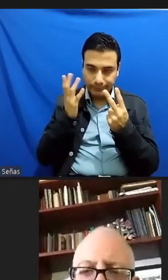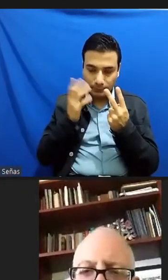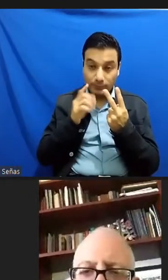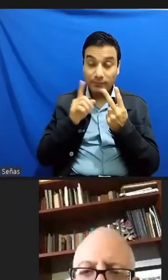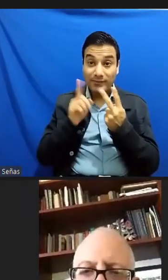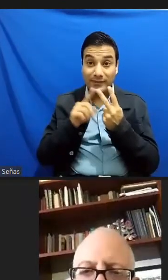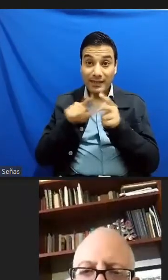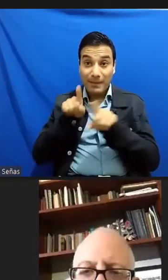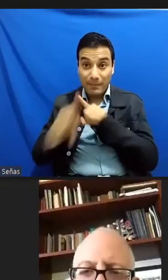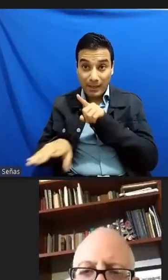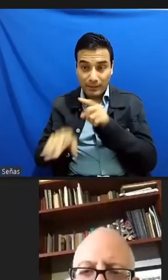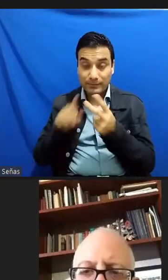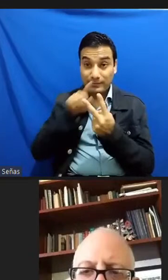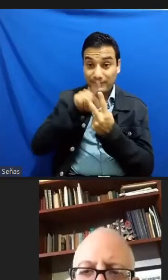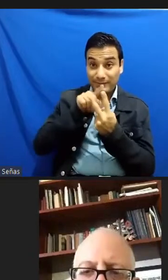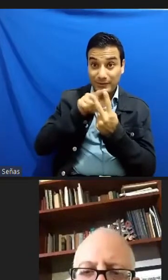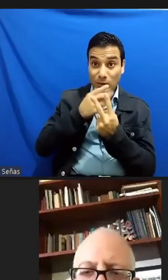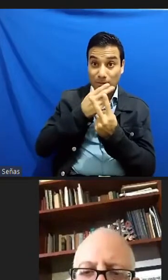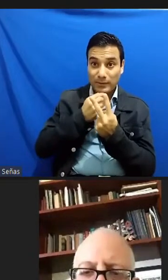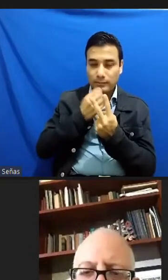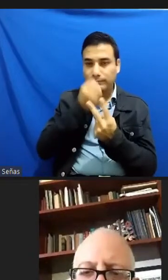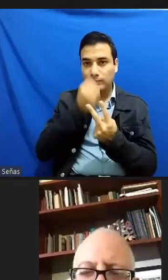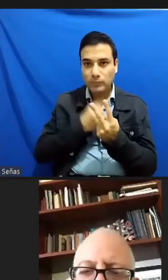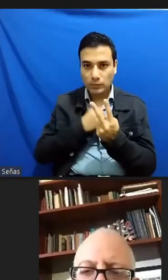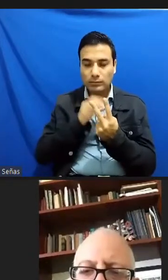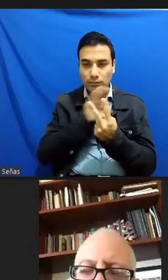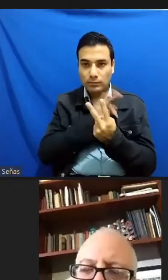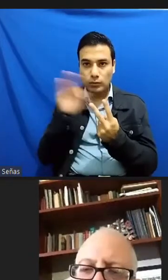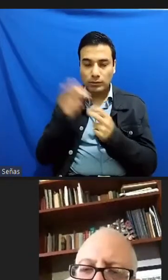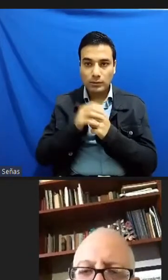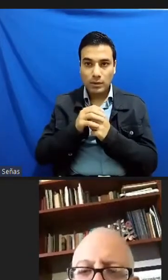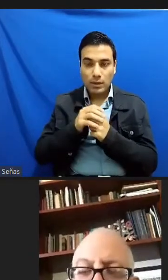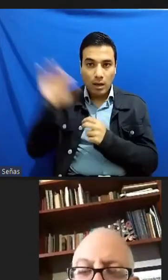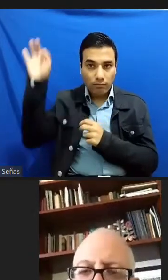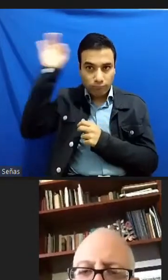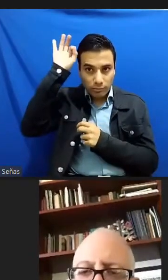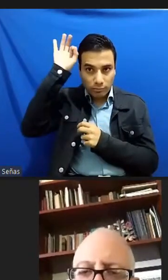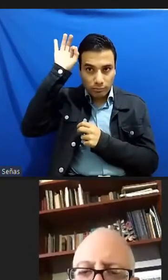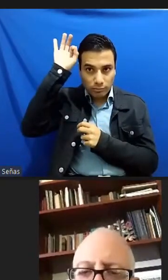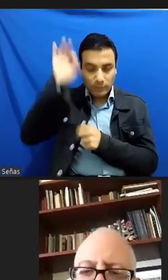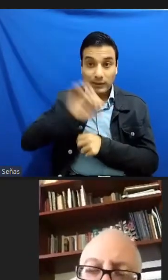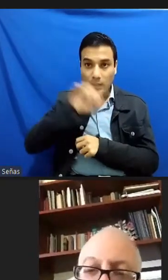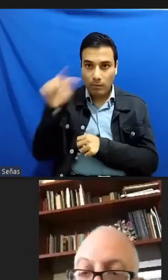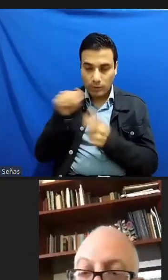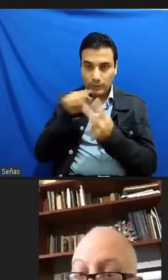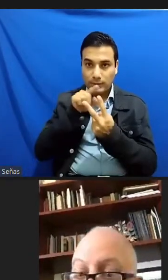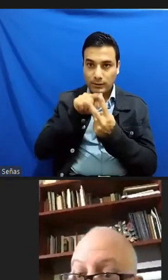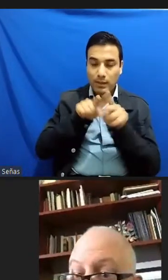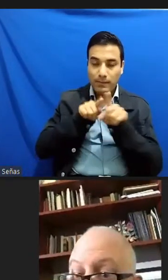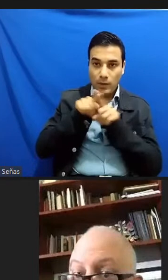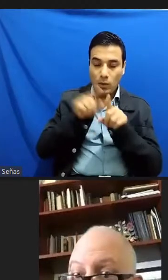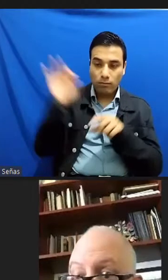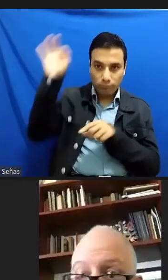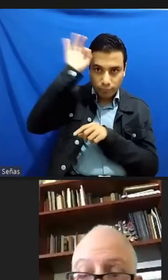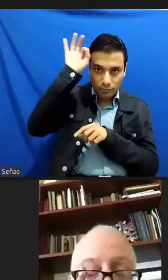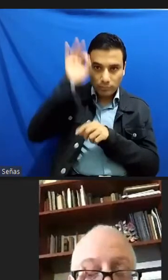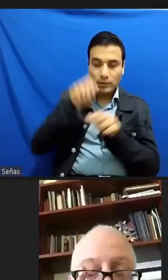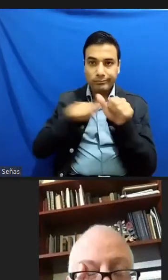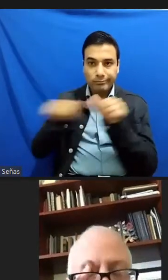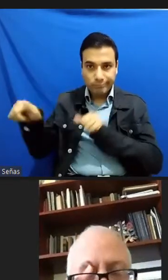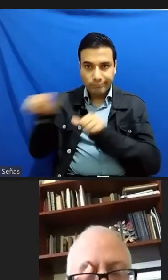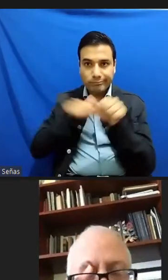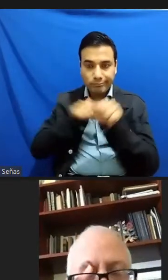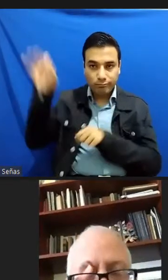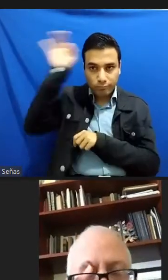hermano usen el mismo implante el implante de la hermana también tiene que ser utilizado por el hermano entonces la hermana con el implante